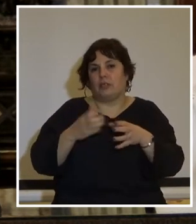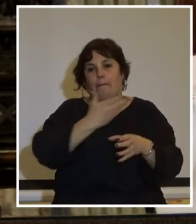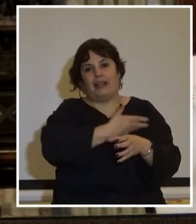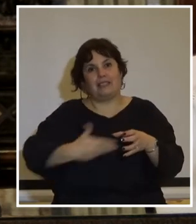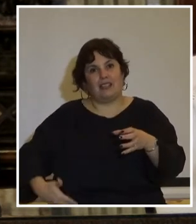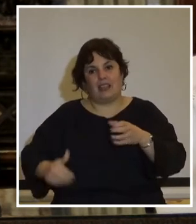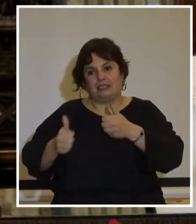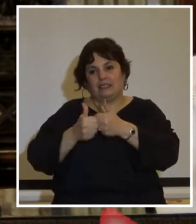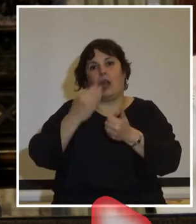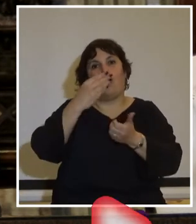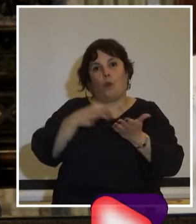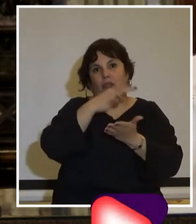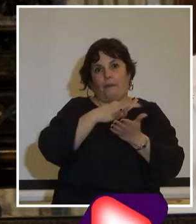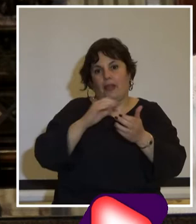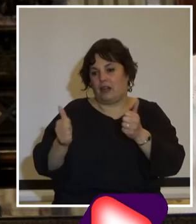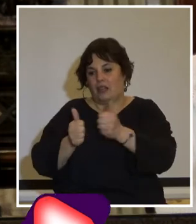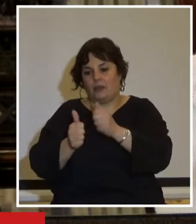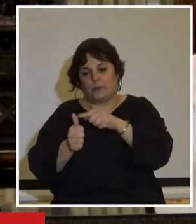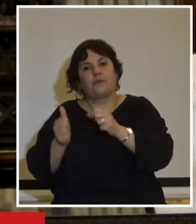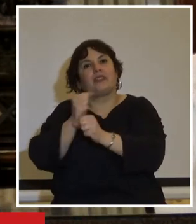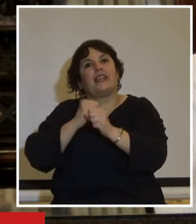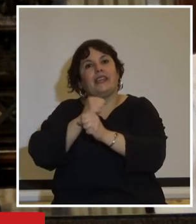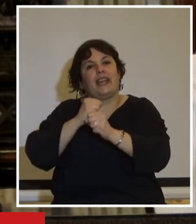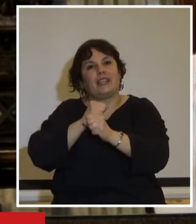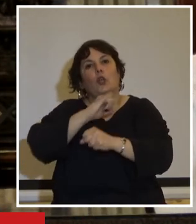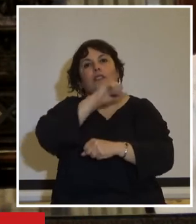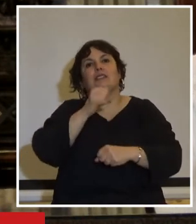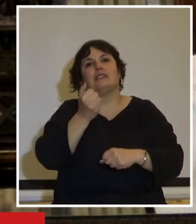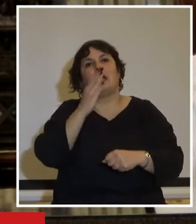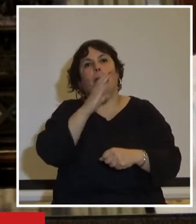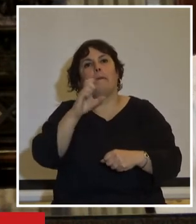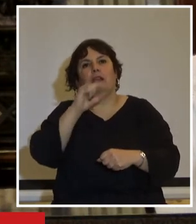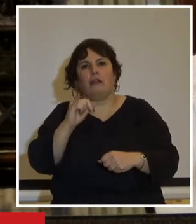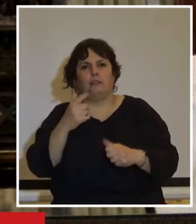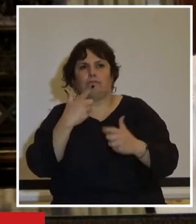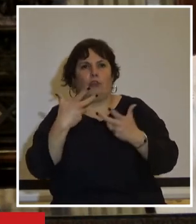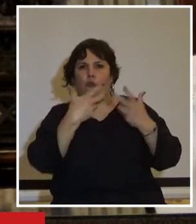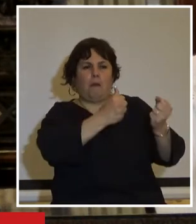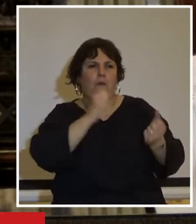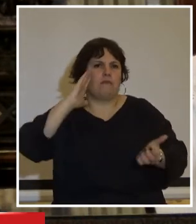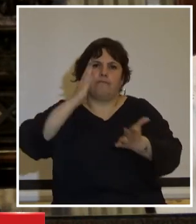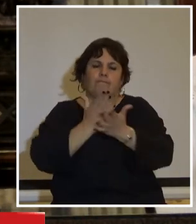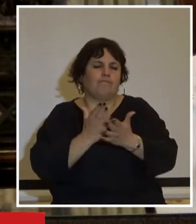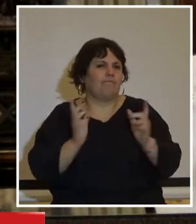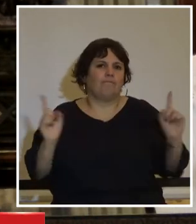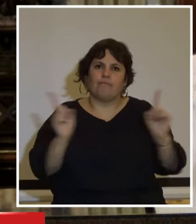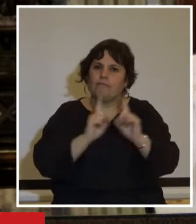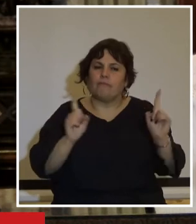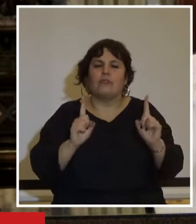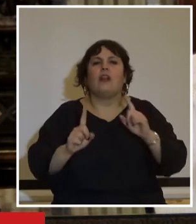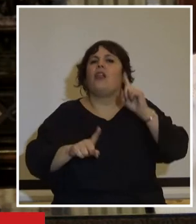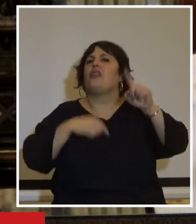al señor Bordaberri, el ingeniero Carlos Aperli, no lo acompañó en el golpe de Estado y después